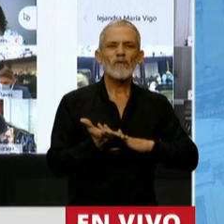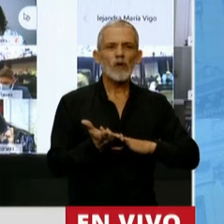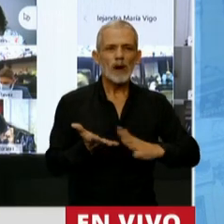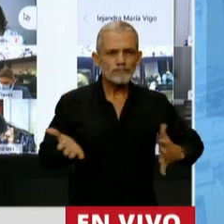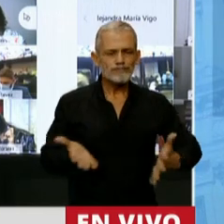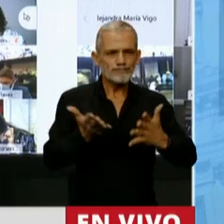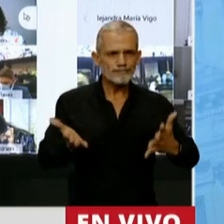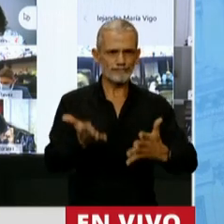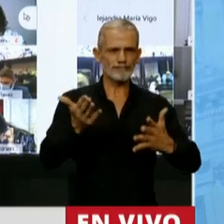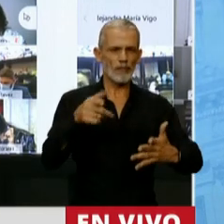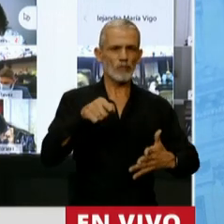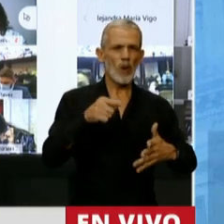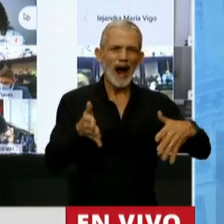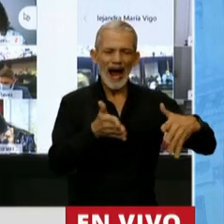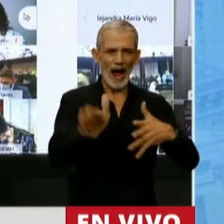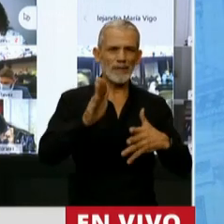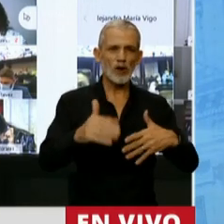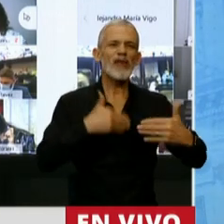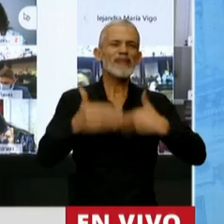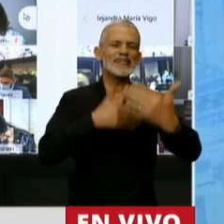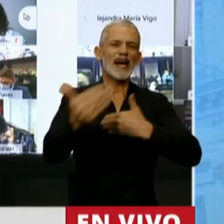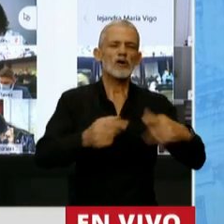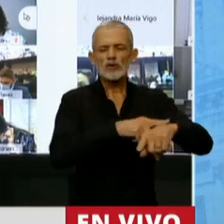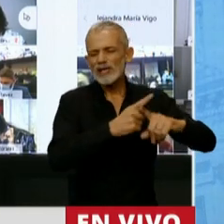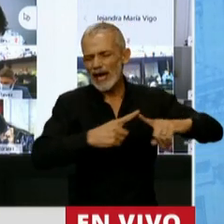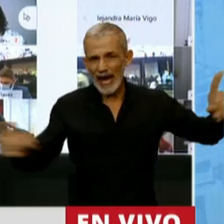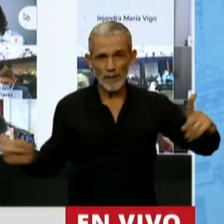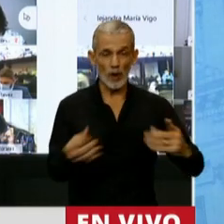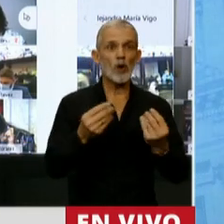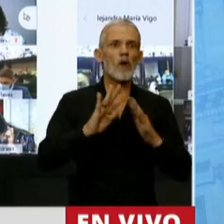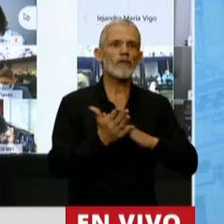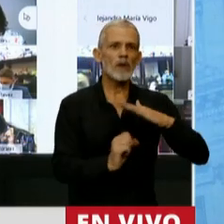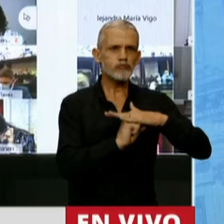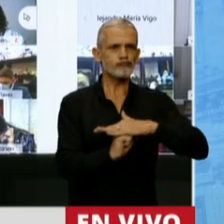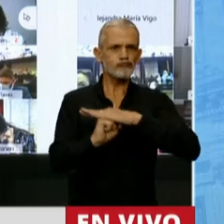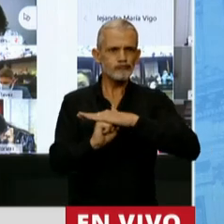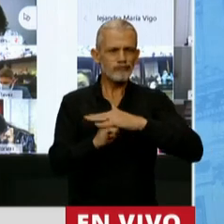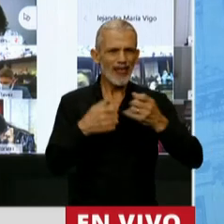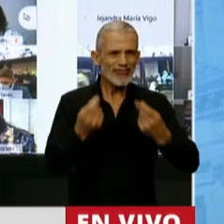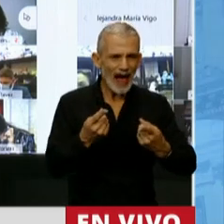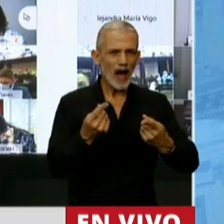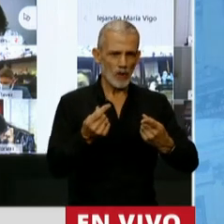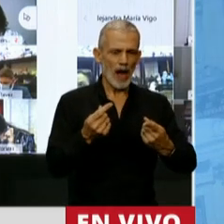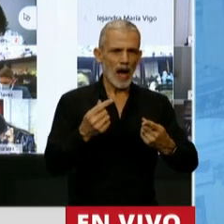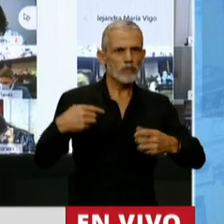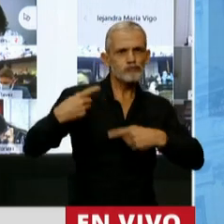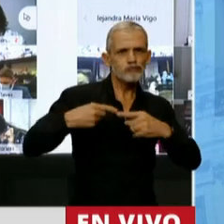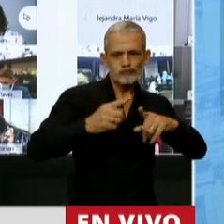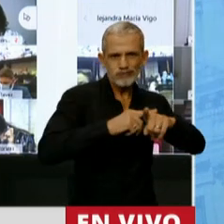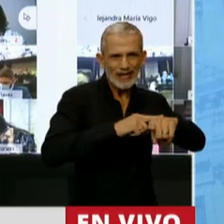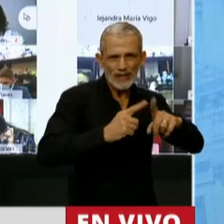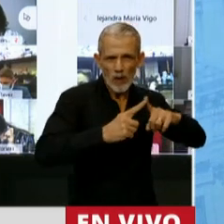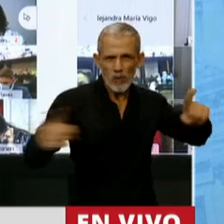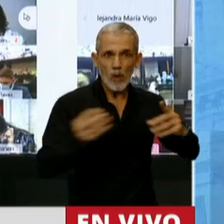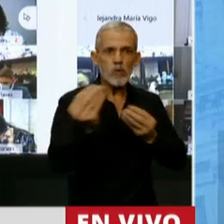camino de desarrollo sustentable sobre la base de una estructura productiva que asegure una generación sostenida